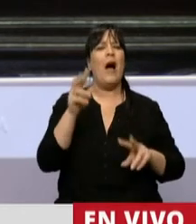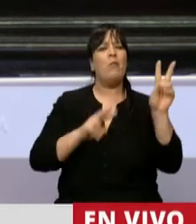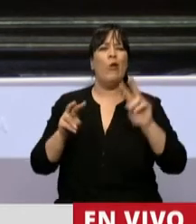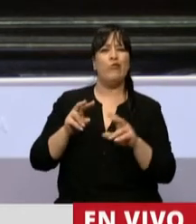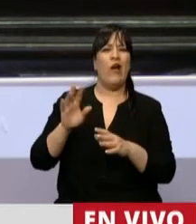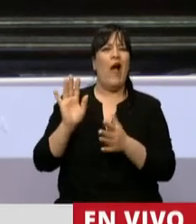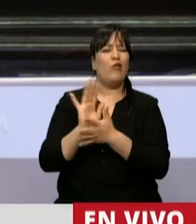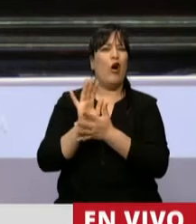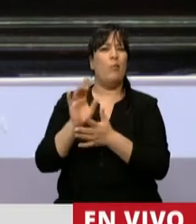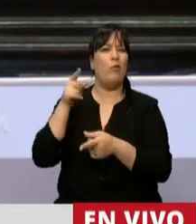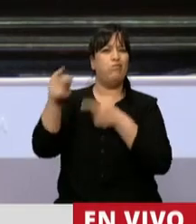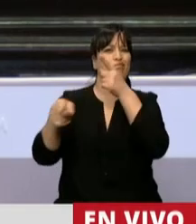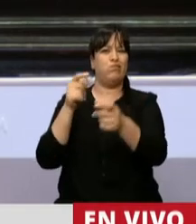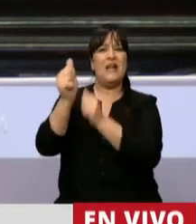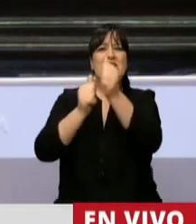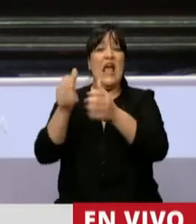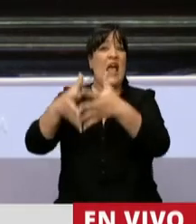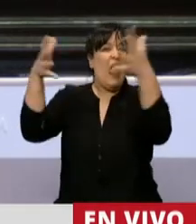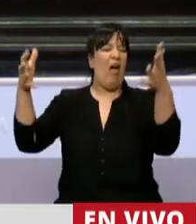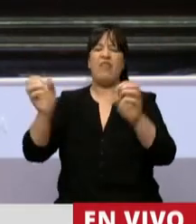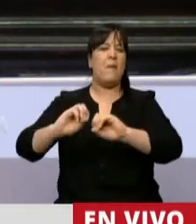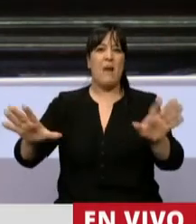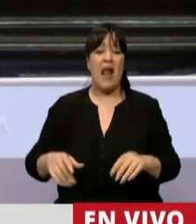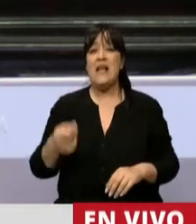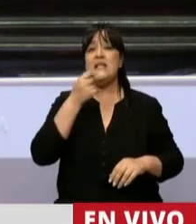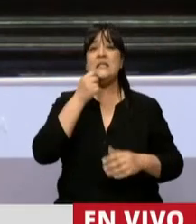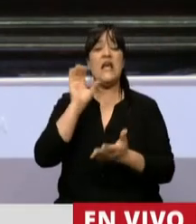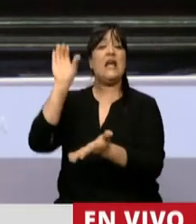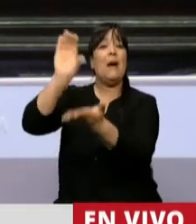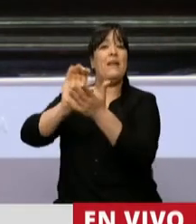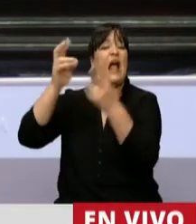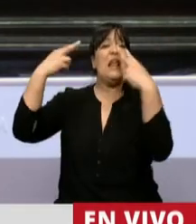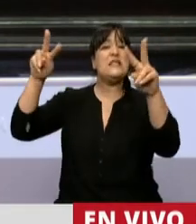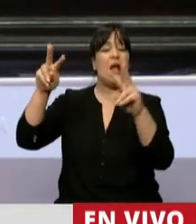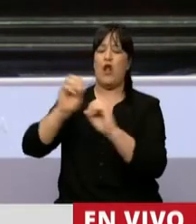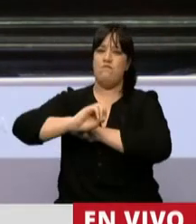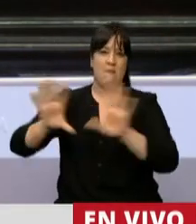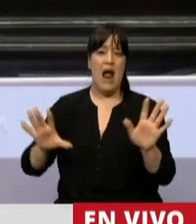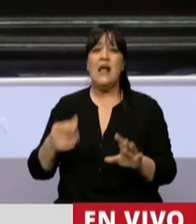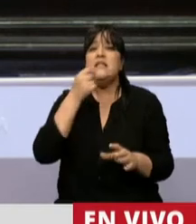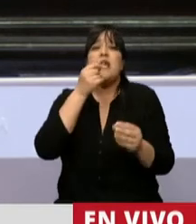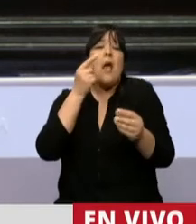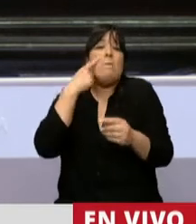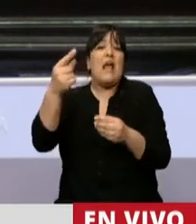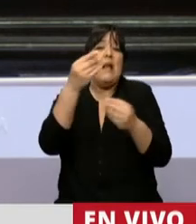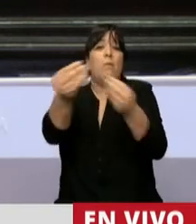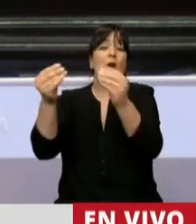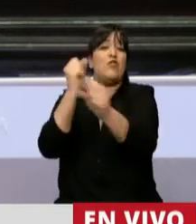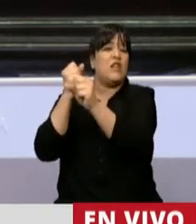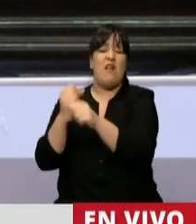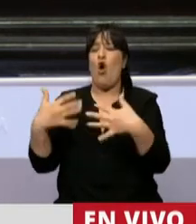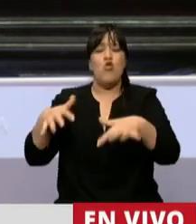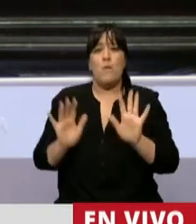empresas, si son grandes son malas, si tienen capital extranjero son malas, si generan miles de puestos de trabajo, no importa,